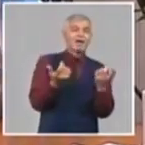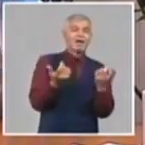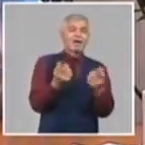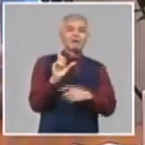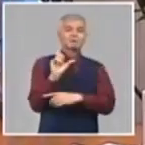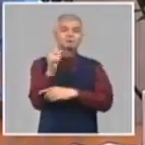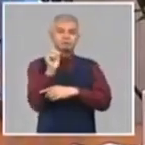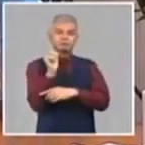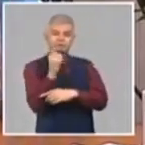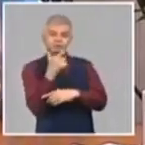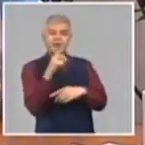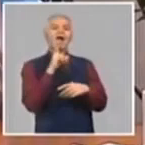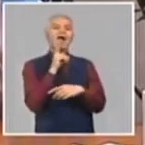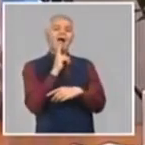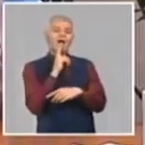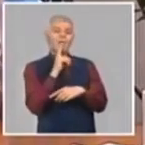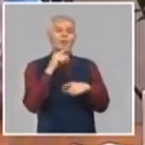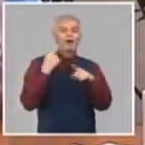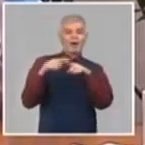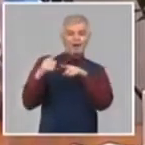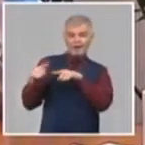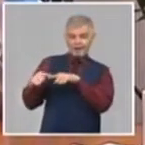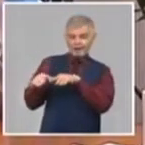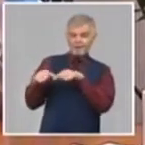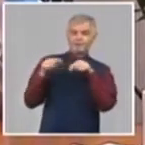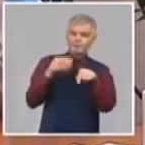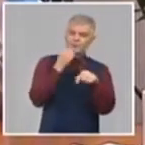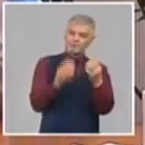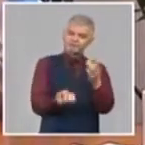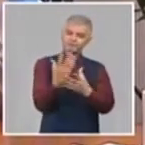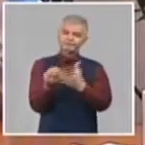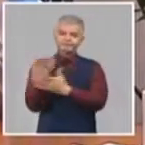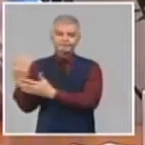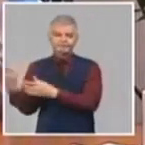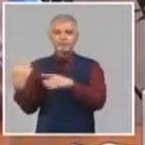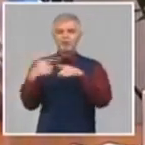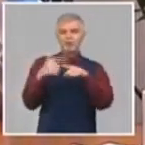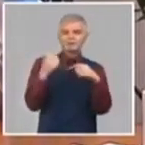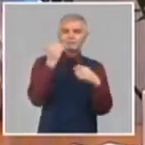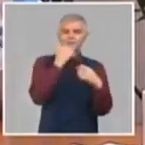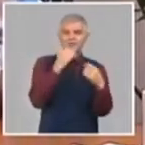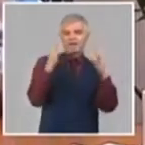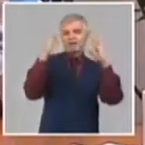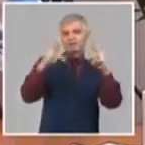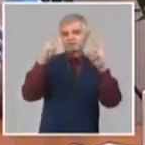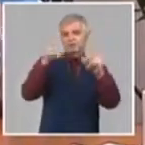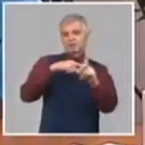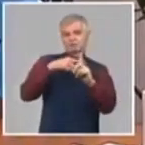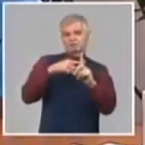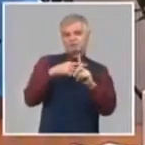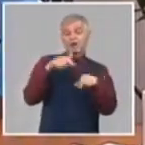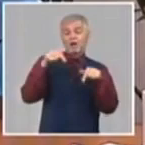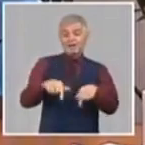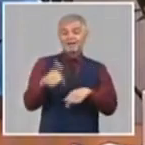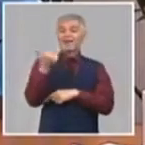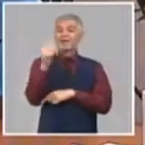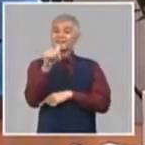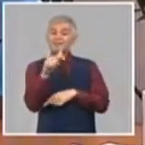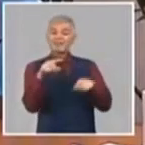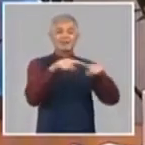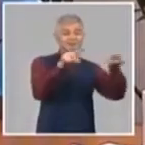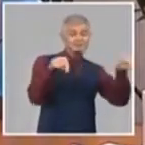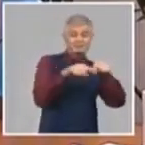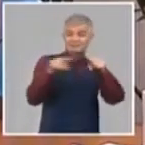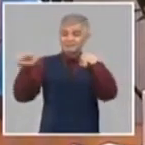en áreas agropecuarias. Y es donde estamos muy concentrados. Hoy también, como otro elemento, estamos trabajando 10 polos productivos alrededor